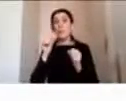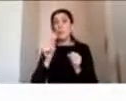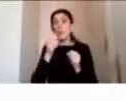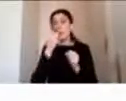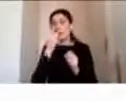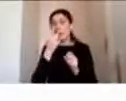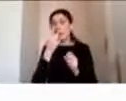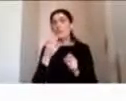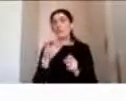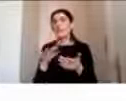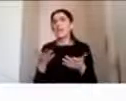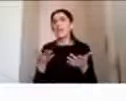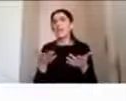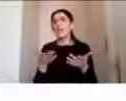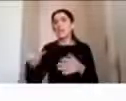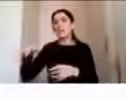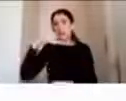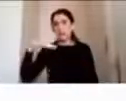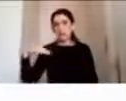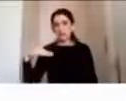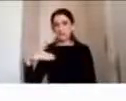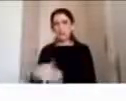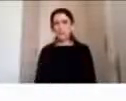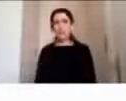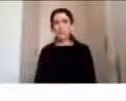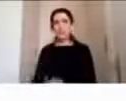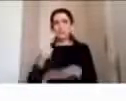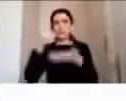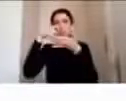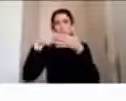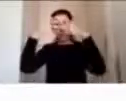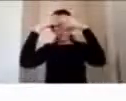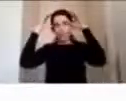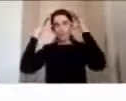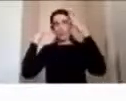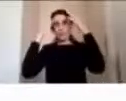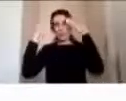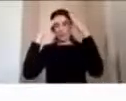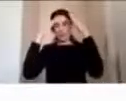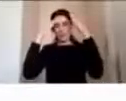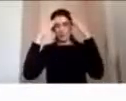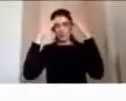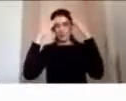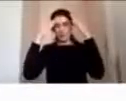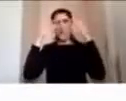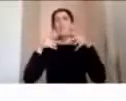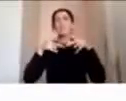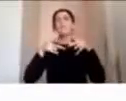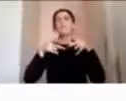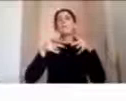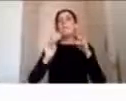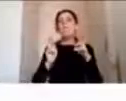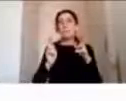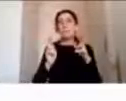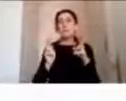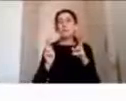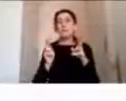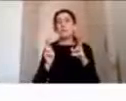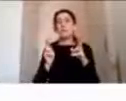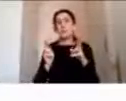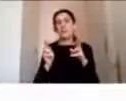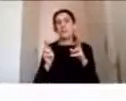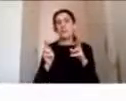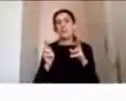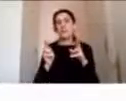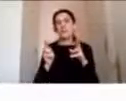la evaluación neuropsicológica nos permite como decía antes entender la trayectoria y funcionamiento de